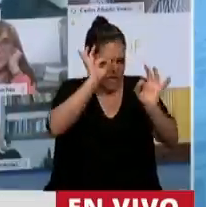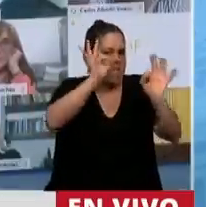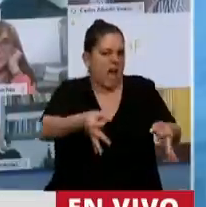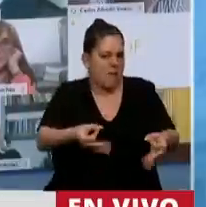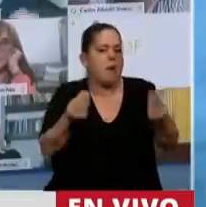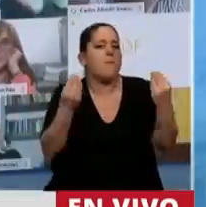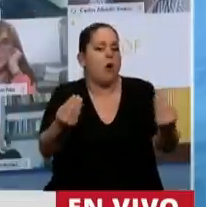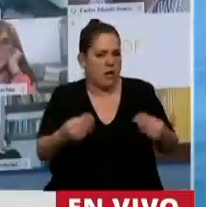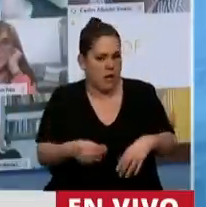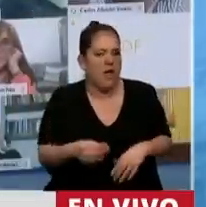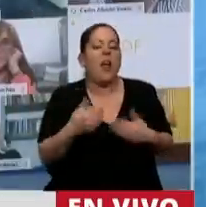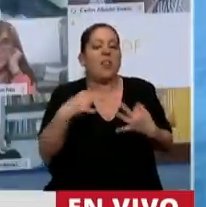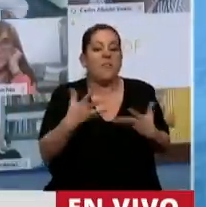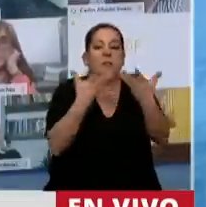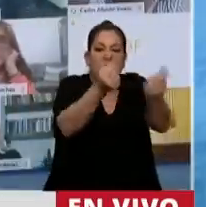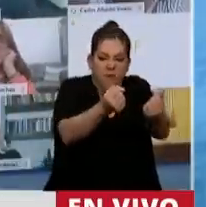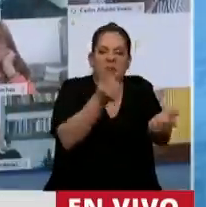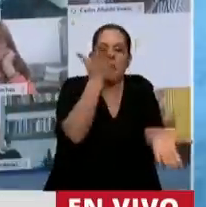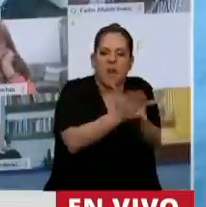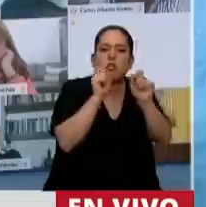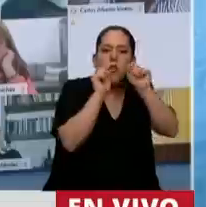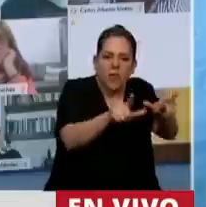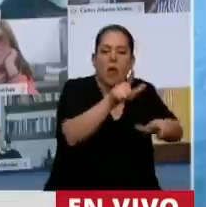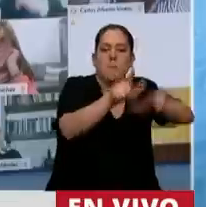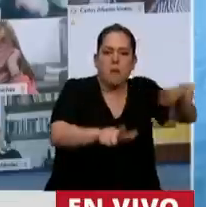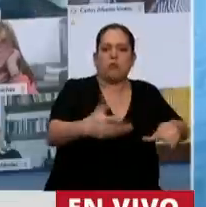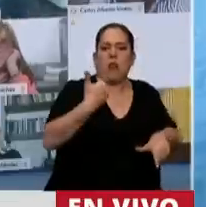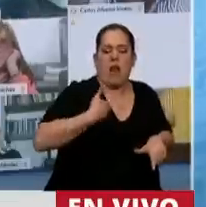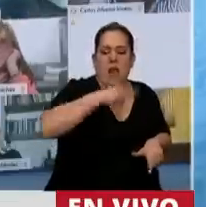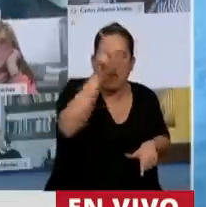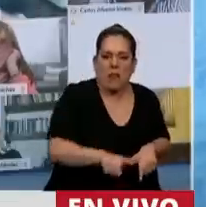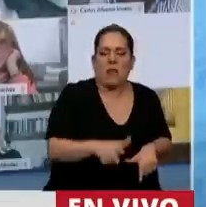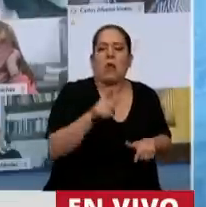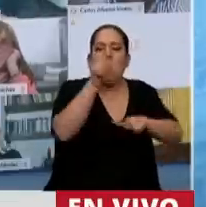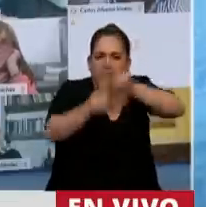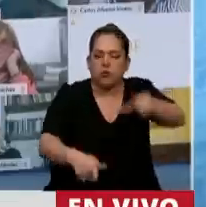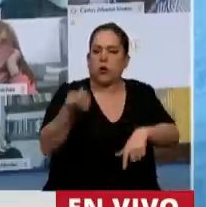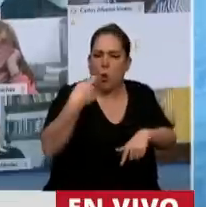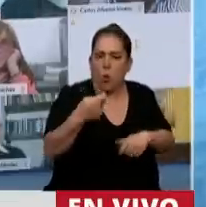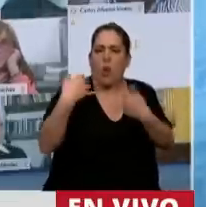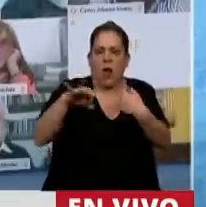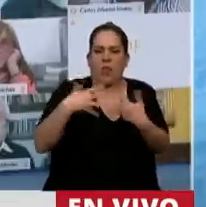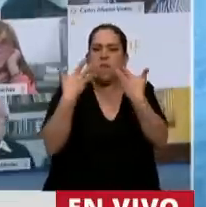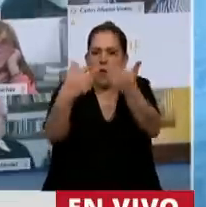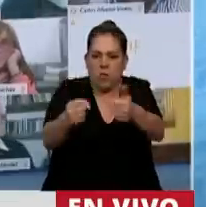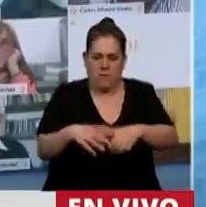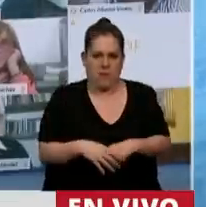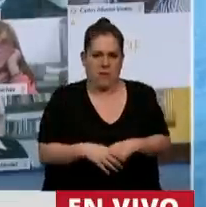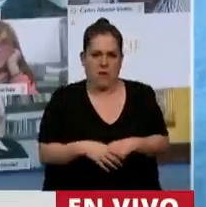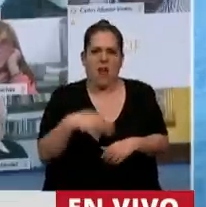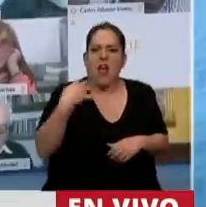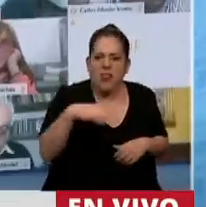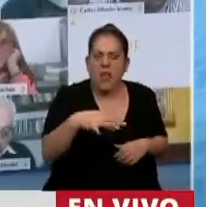la vida de nuestro pueblo. Tenemos que defender los derechos de nuestro pueblo de nuestros jubilados. Tenemos que defender a los